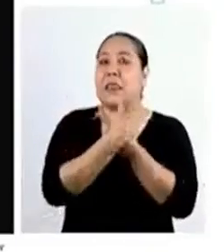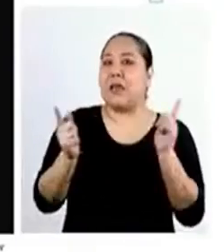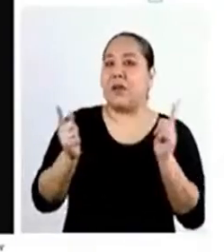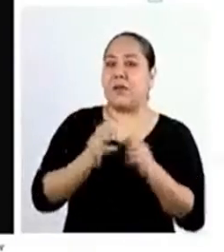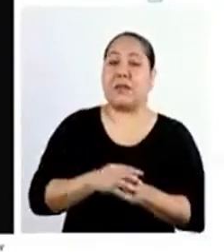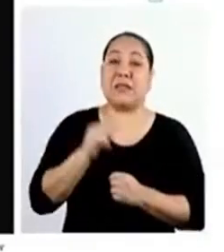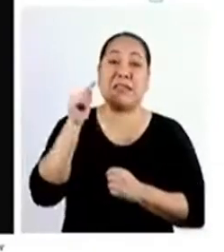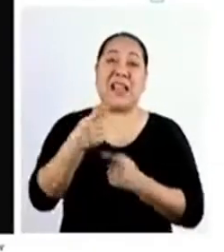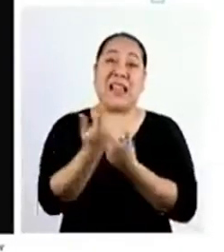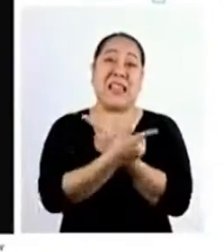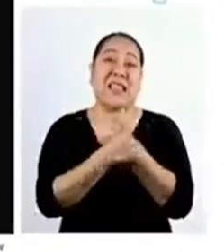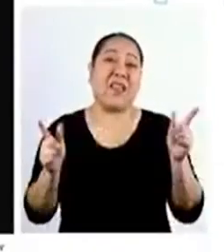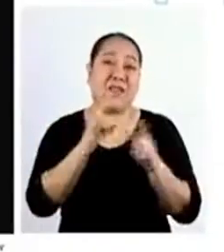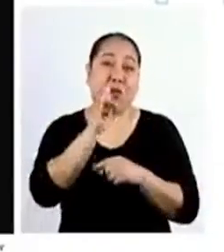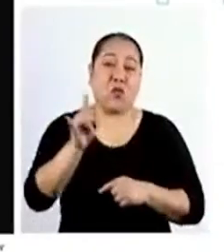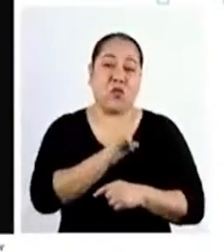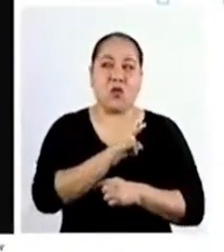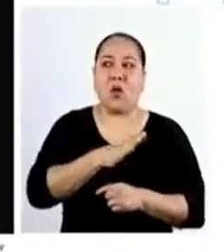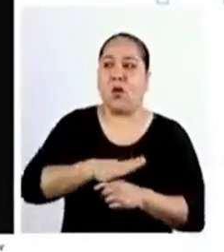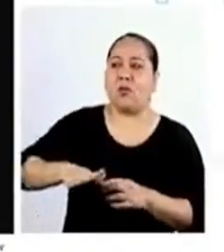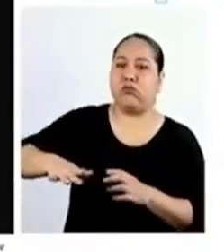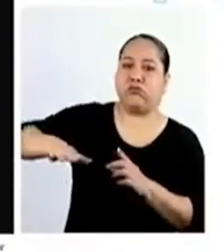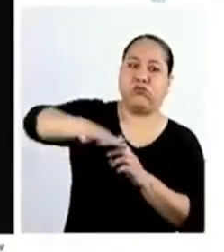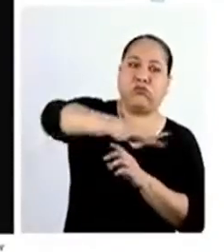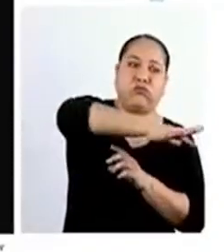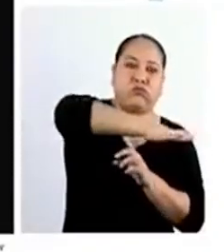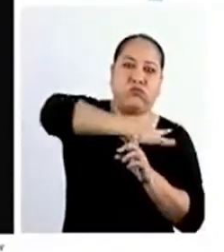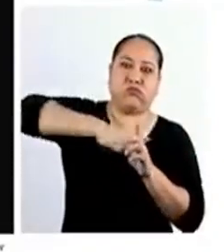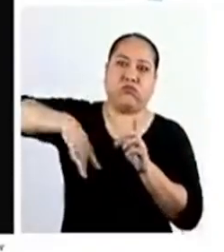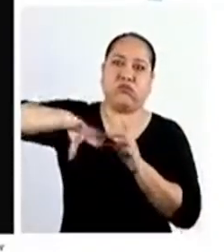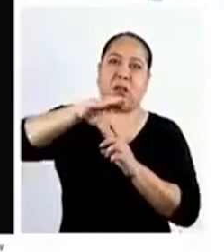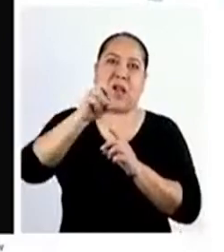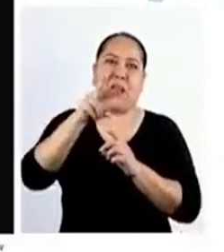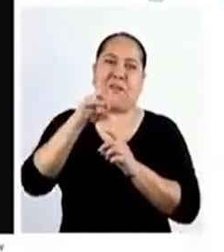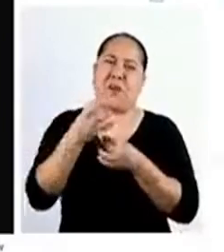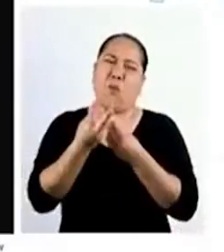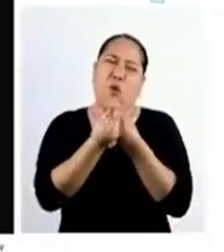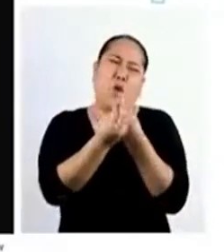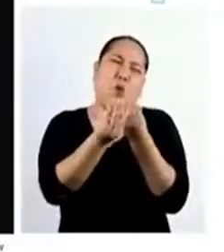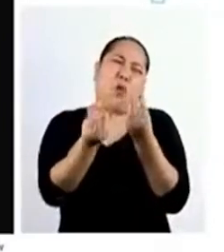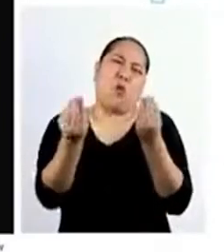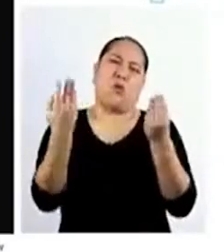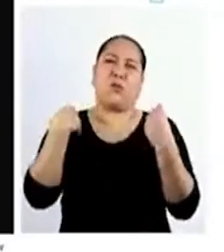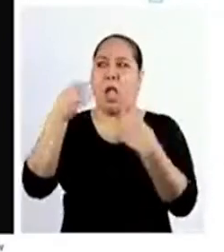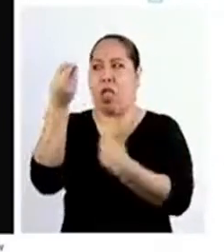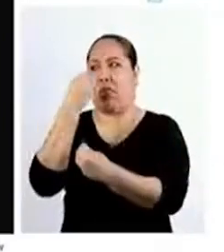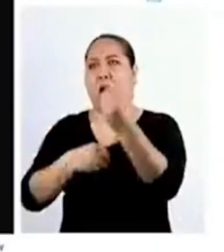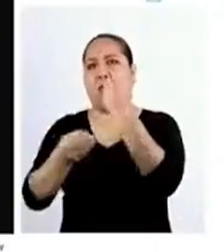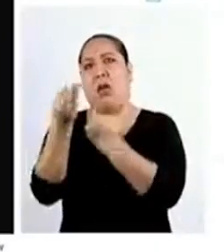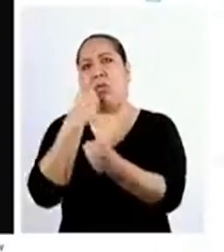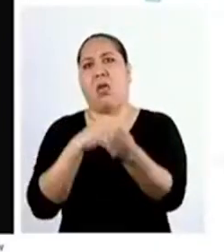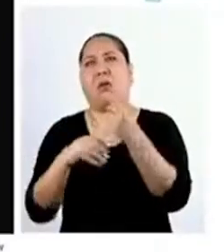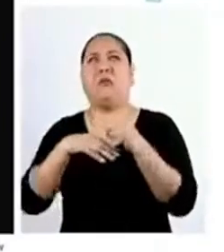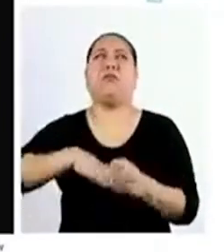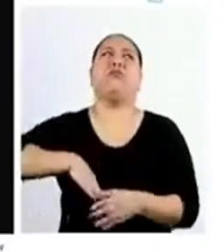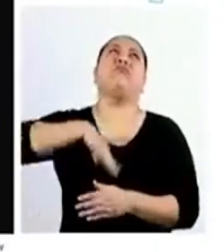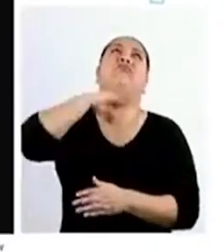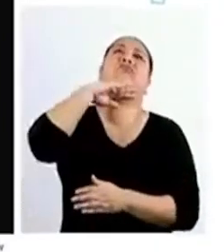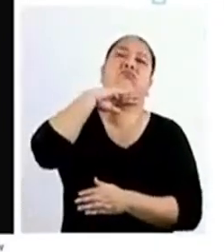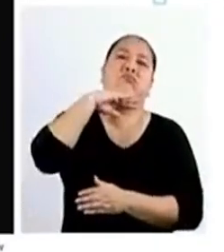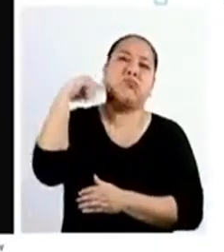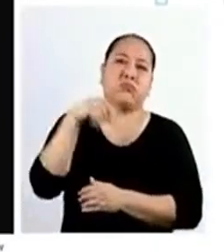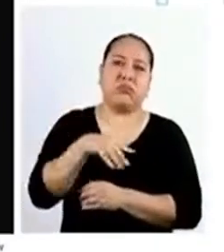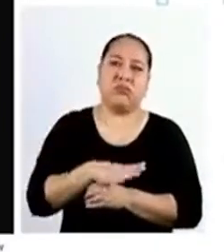fuera un recurso de libre uso, estaríamos rodeados de caviar Sería tan abundante que podríamos comerlo hasta hartarnos